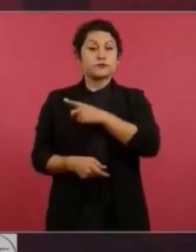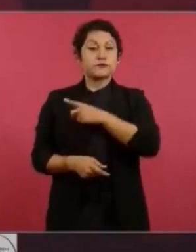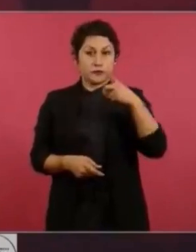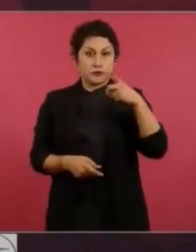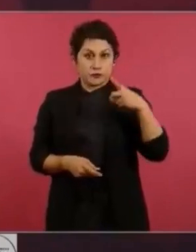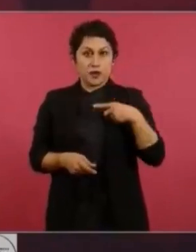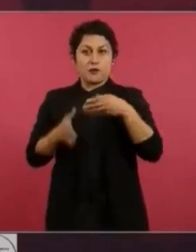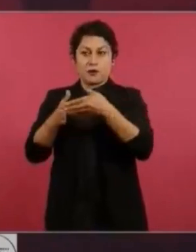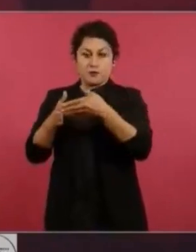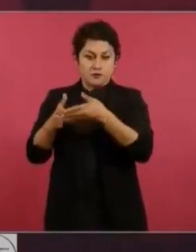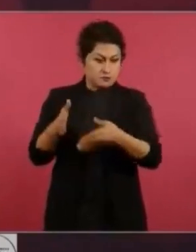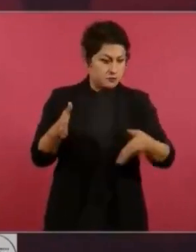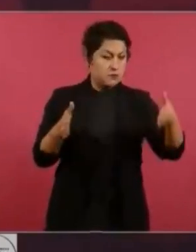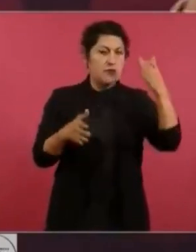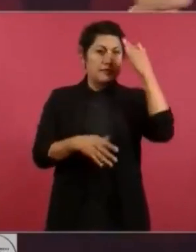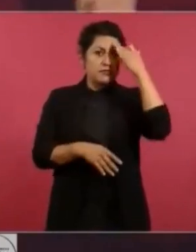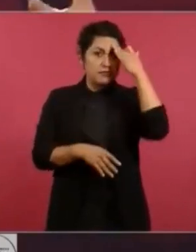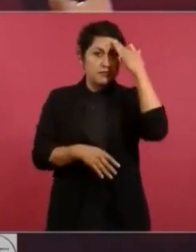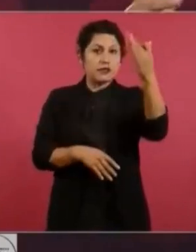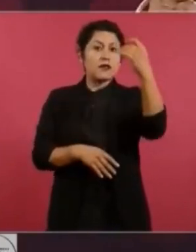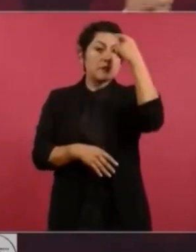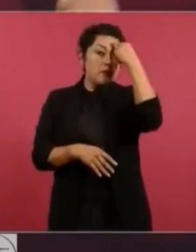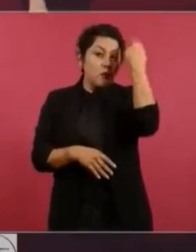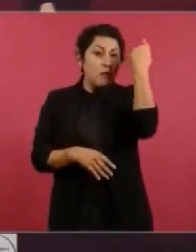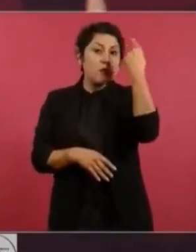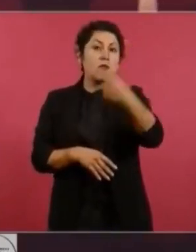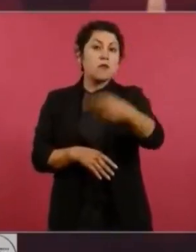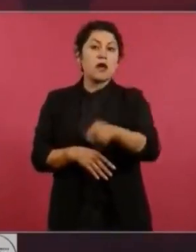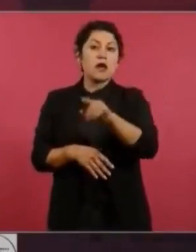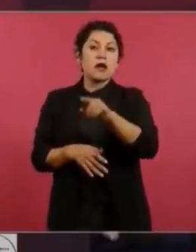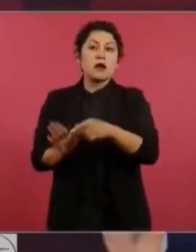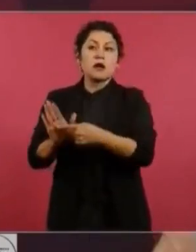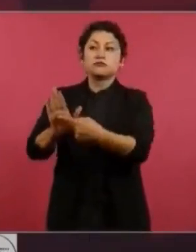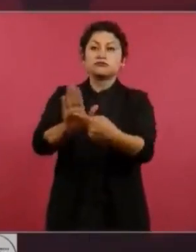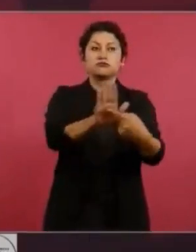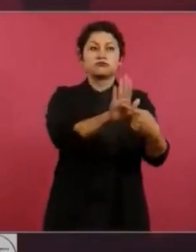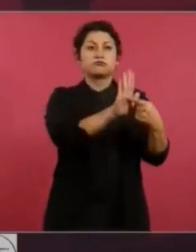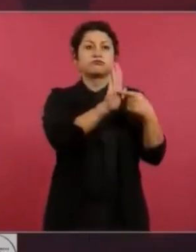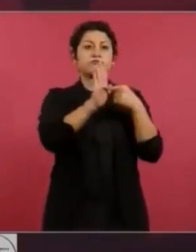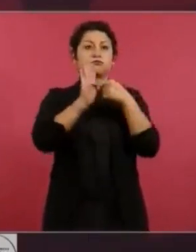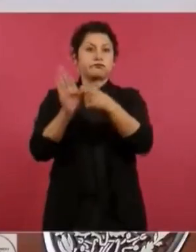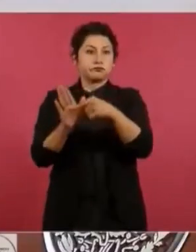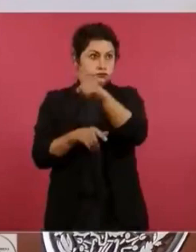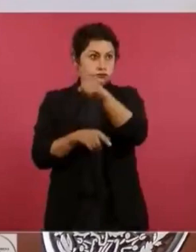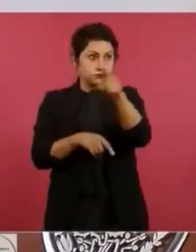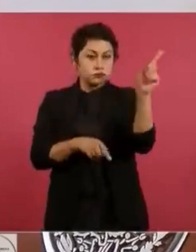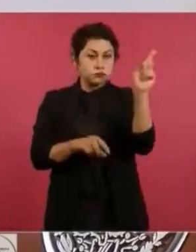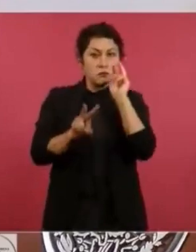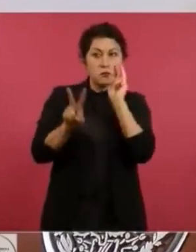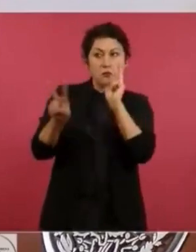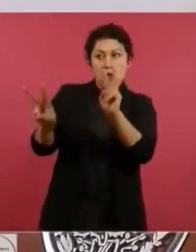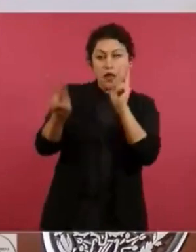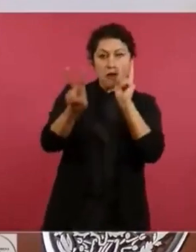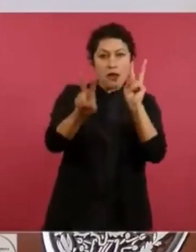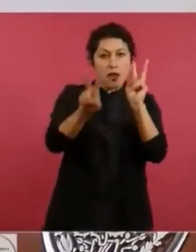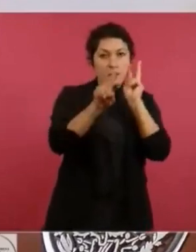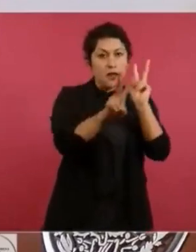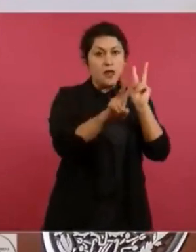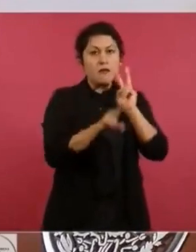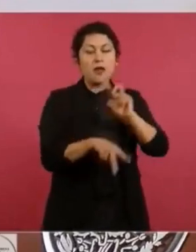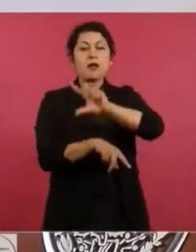para que se conozca a todos los que quieran participar,